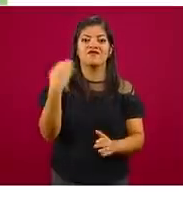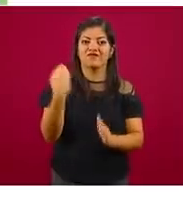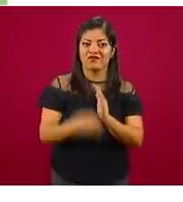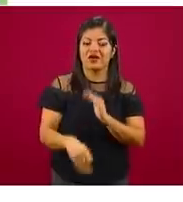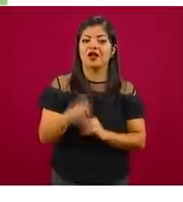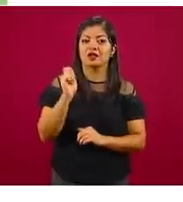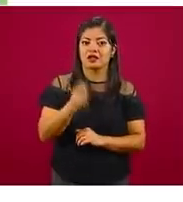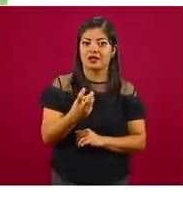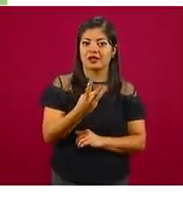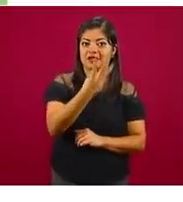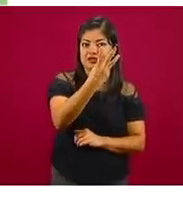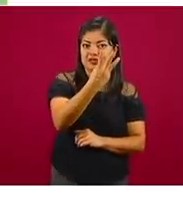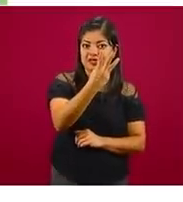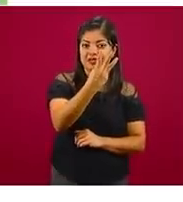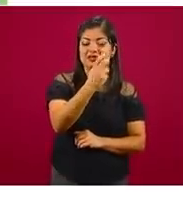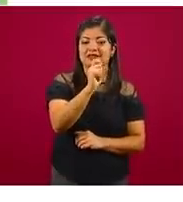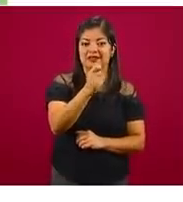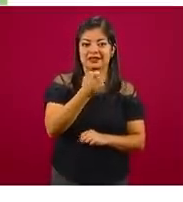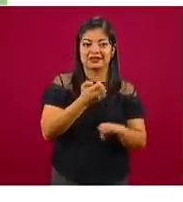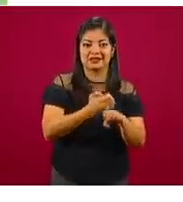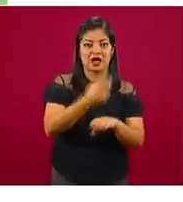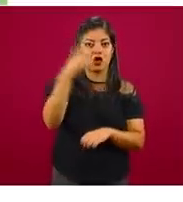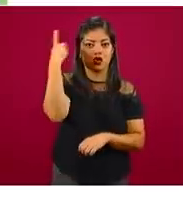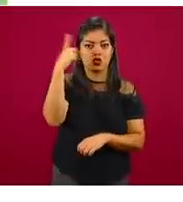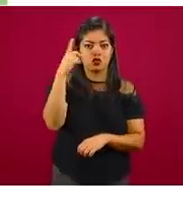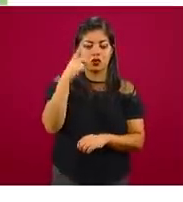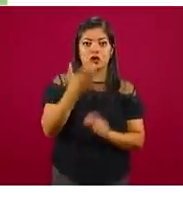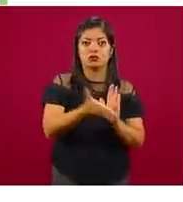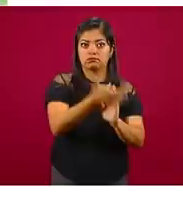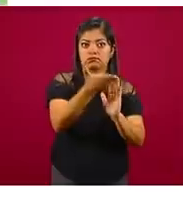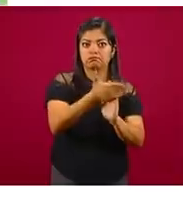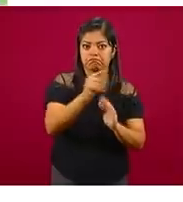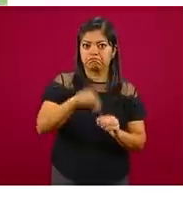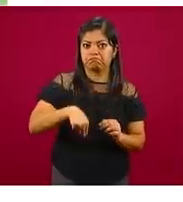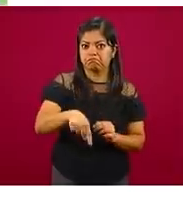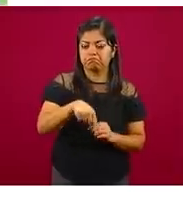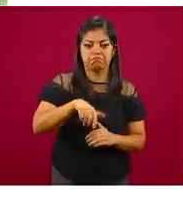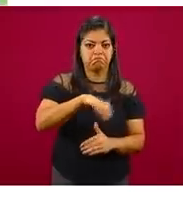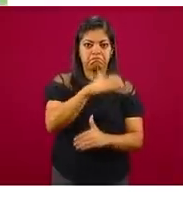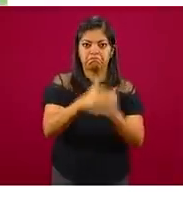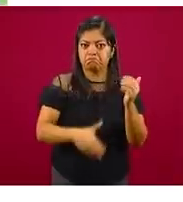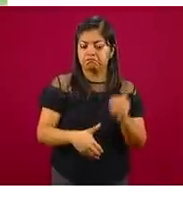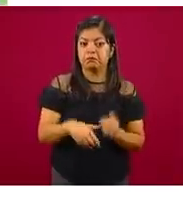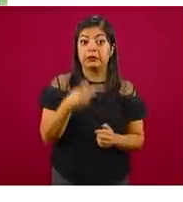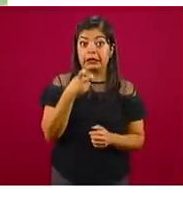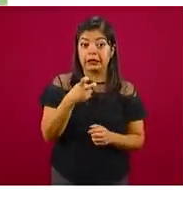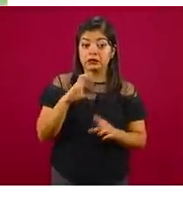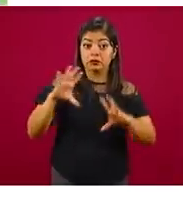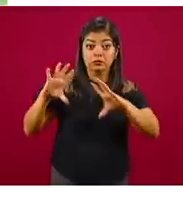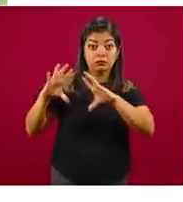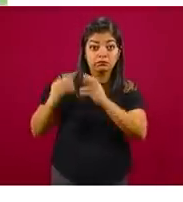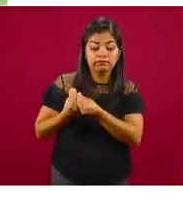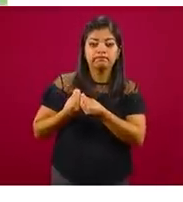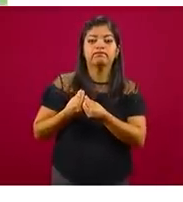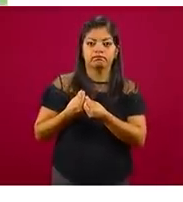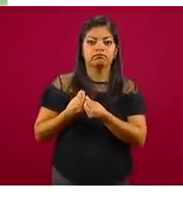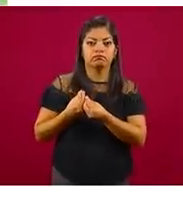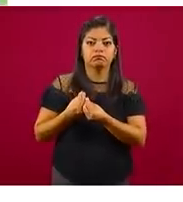tres en el estado de Durango que están por terminar. Con eso ya tendríamos el total de los cuarteles